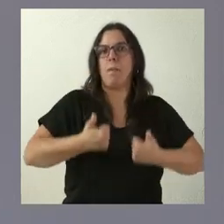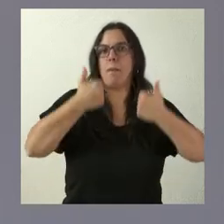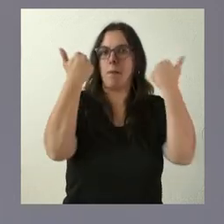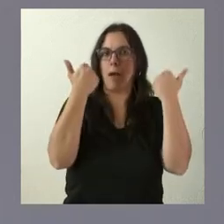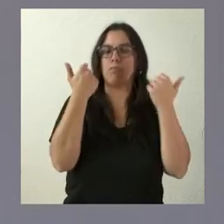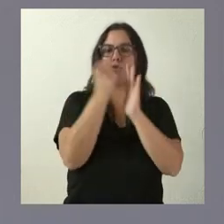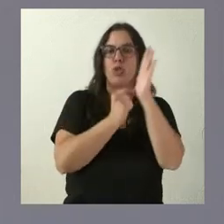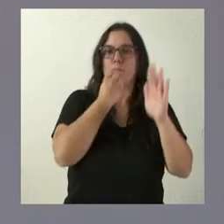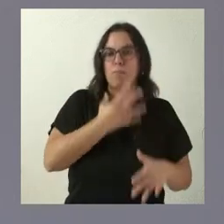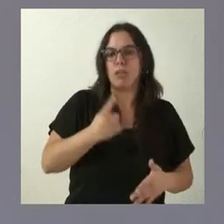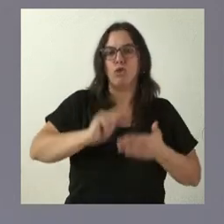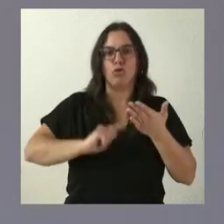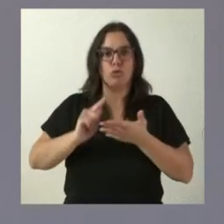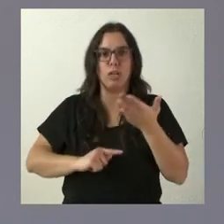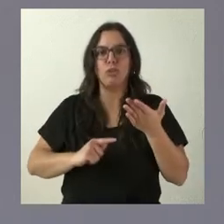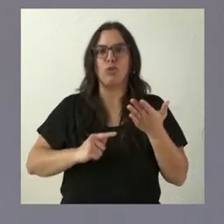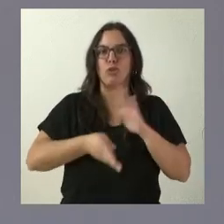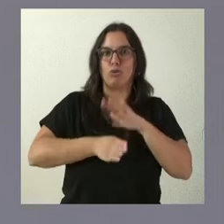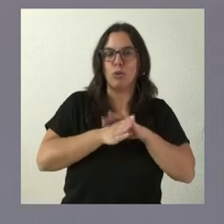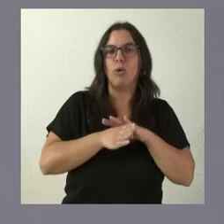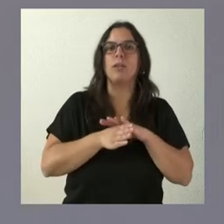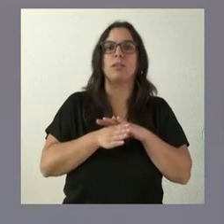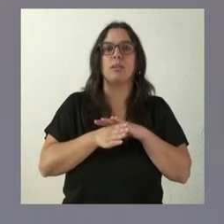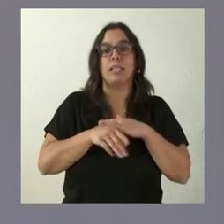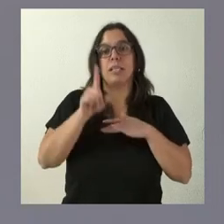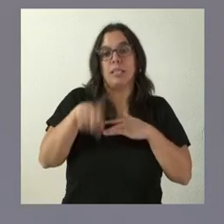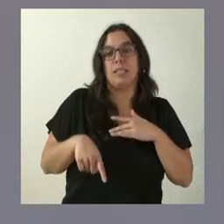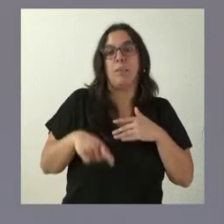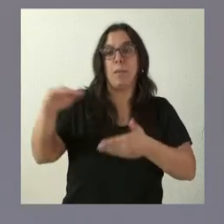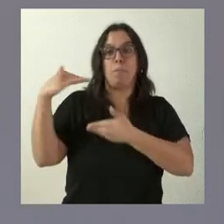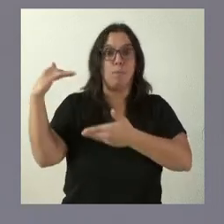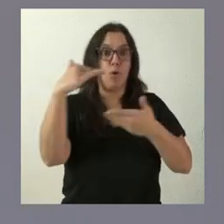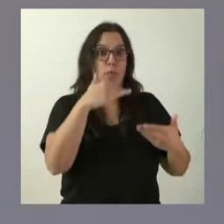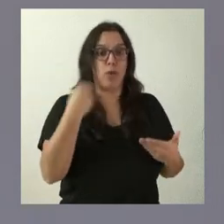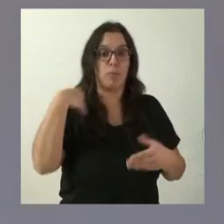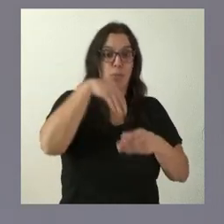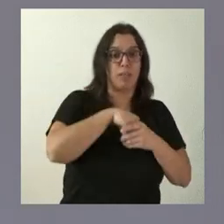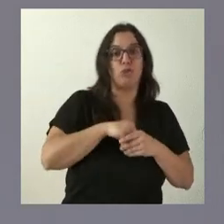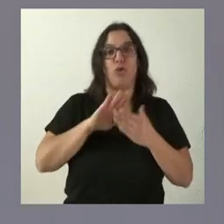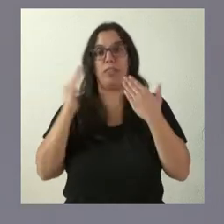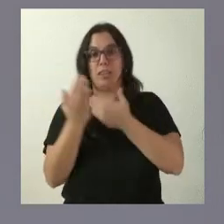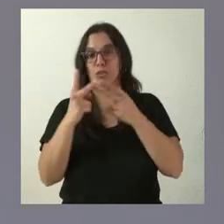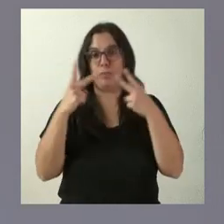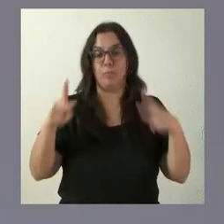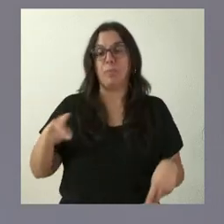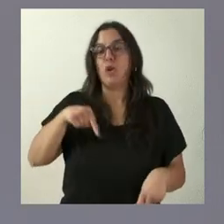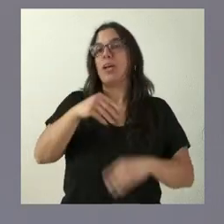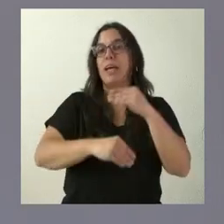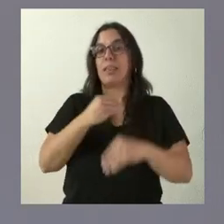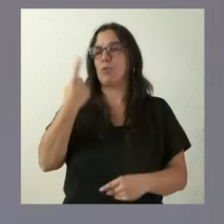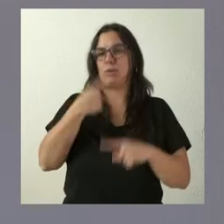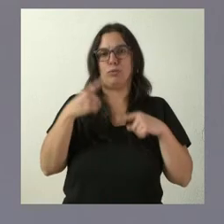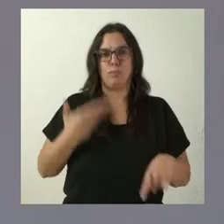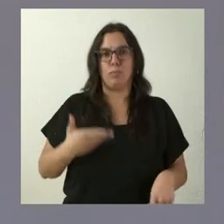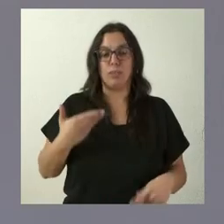van a seguir dando empleo a la propia empresa y también a la cadena de proveedores. Lo que hacemos hoy es algo muy importante, porque en la medida en que